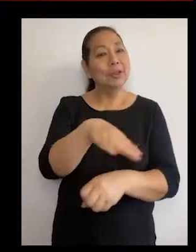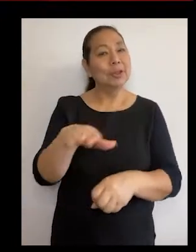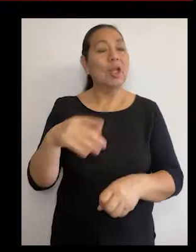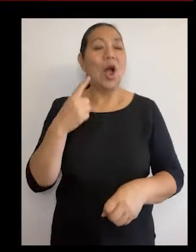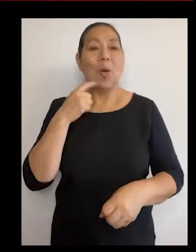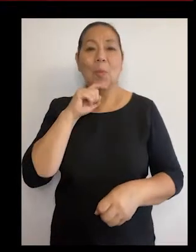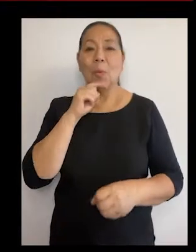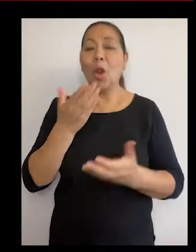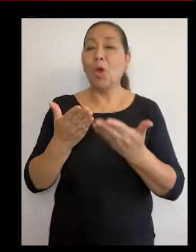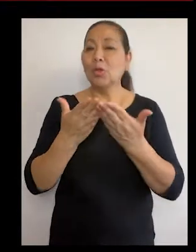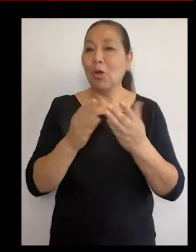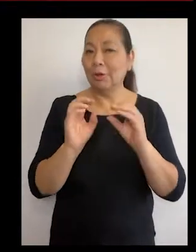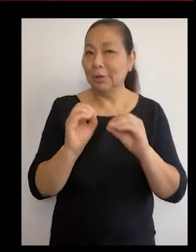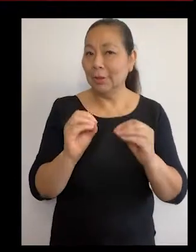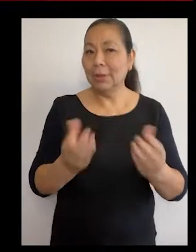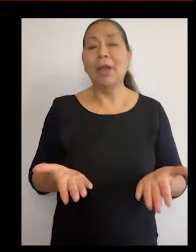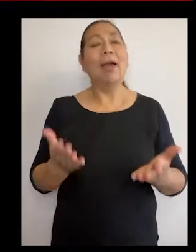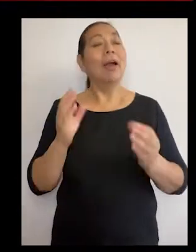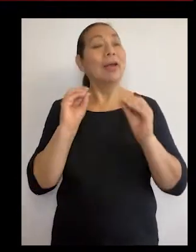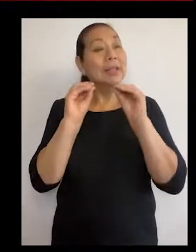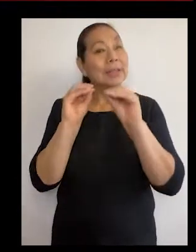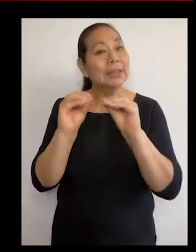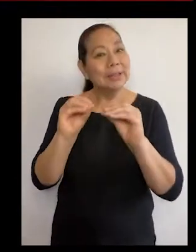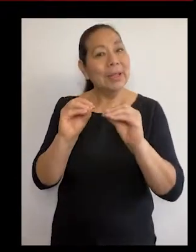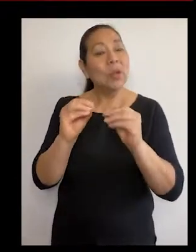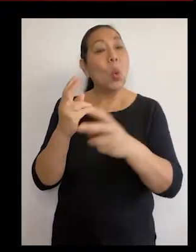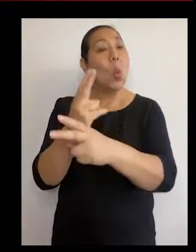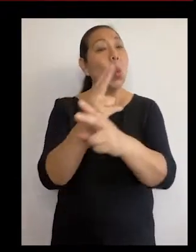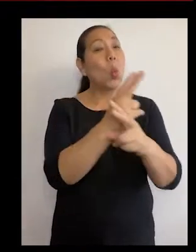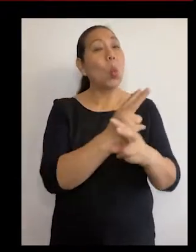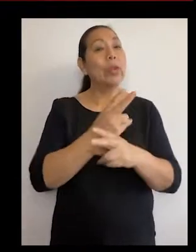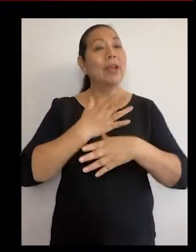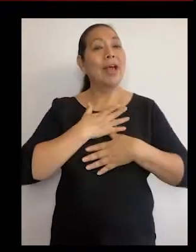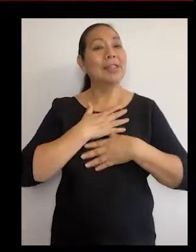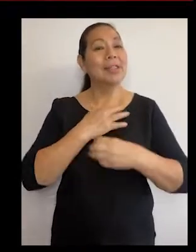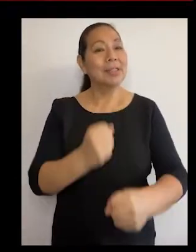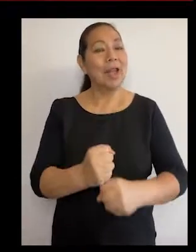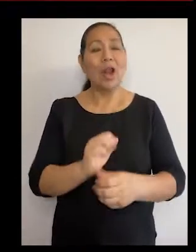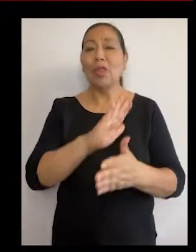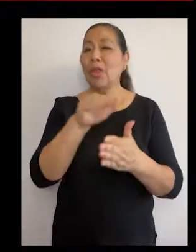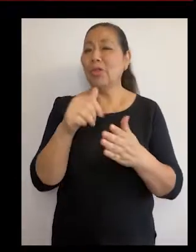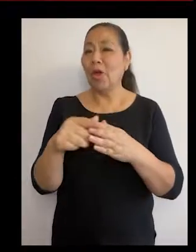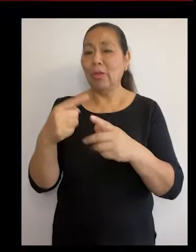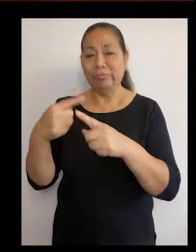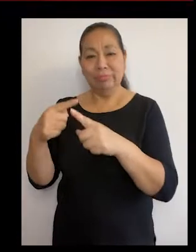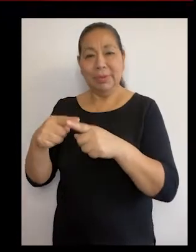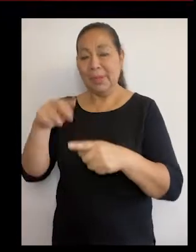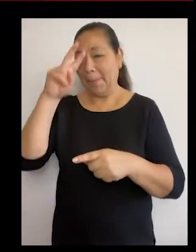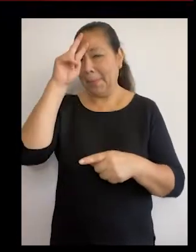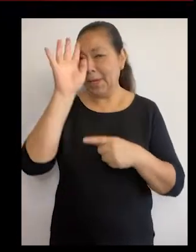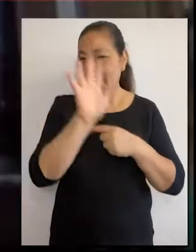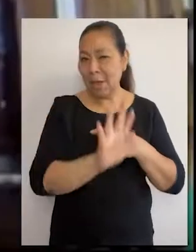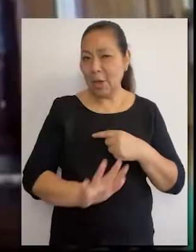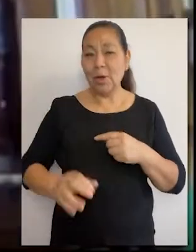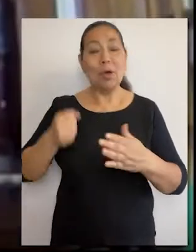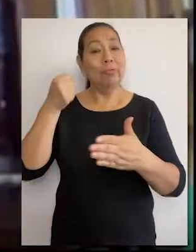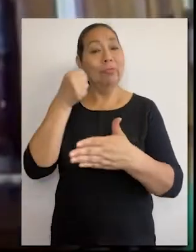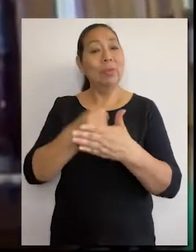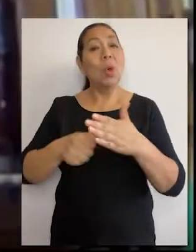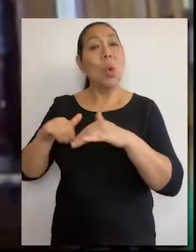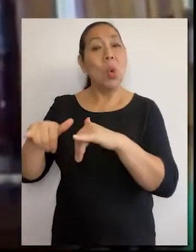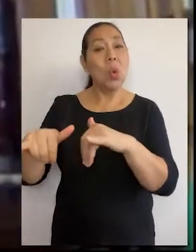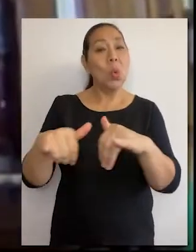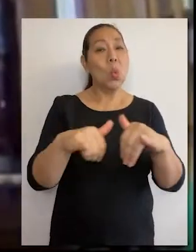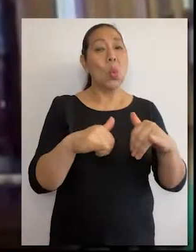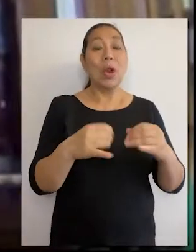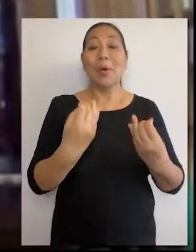los niños y niñas en las escuelas, aportan en el cuidado de la salud de toda la población peruana. La lucha por